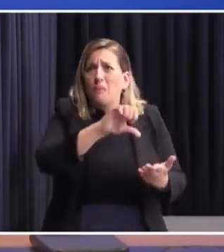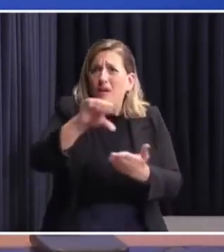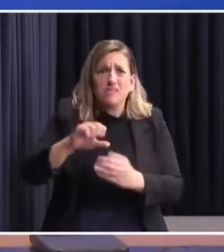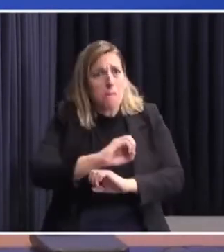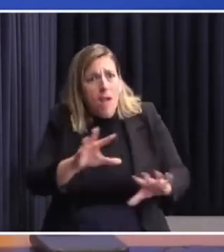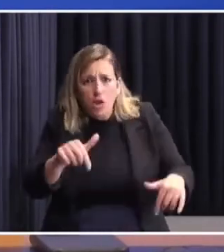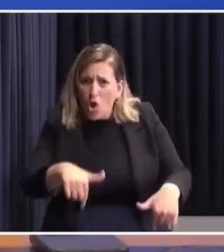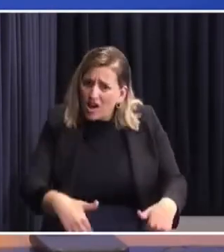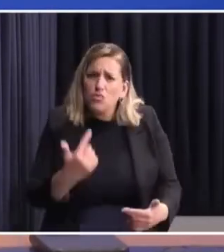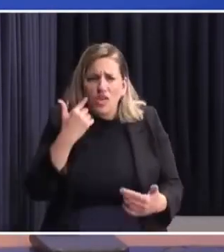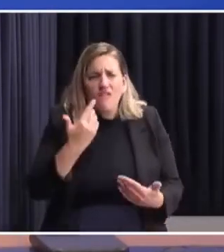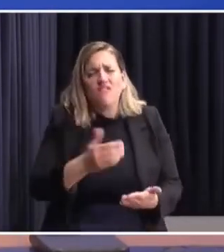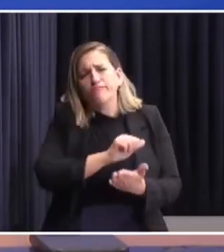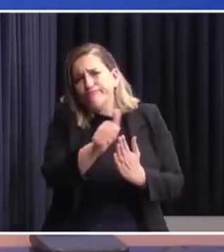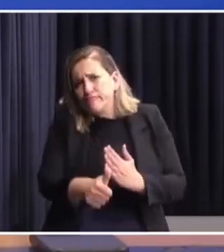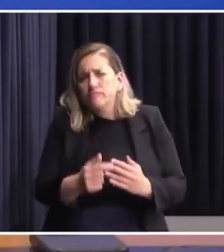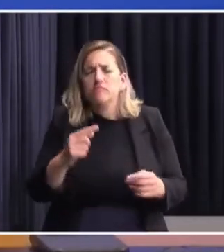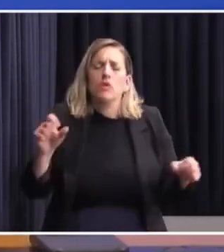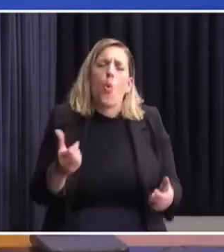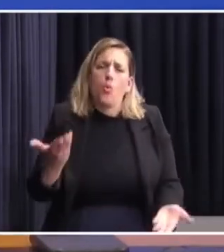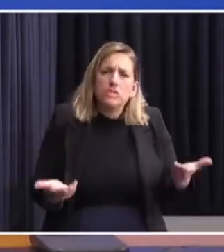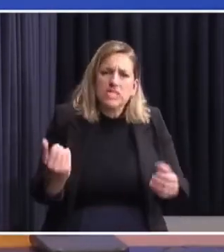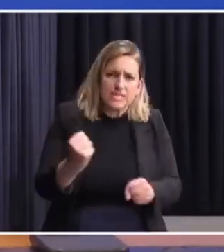visto en todo este tiempo, la justicia actuando,